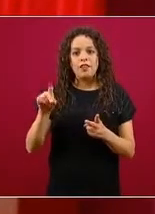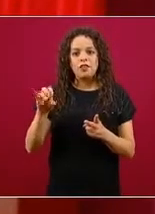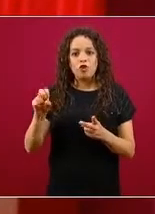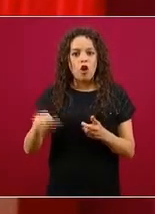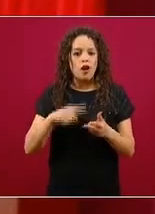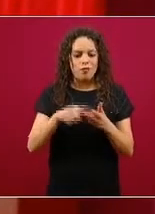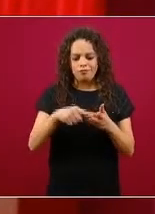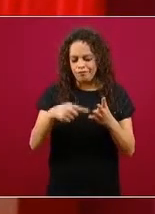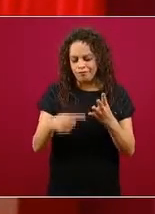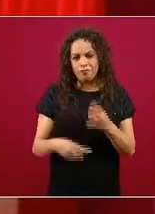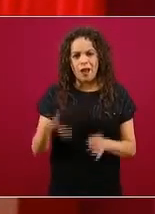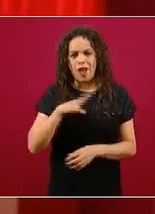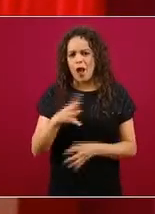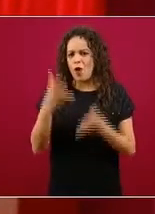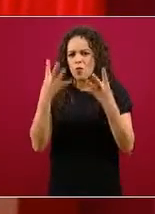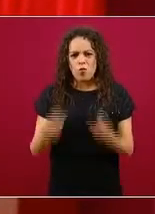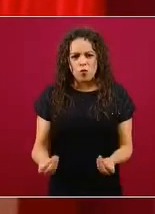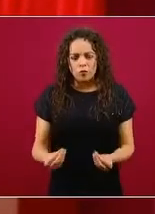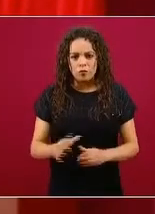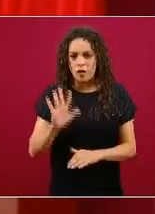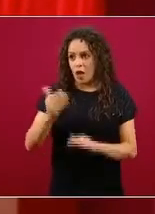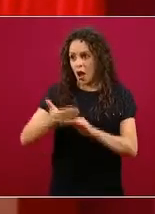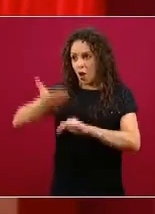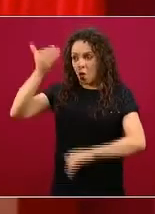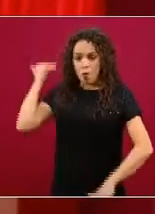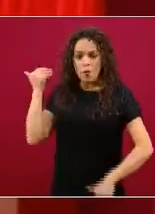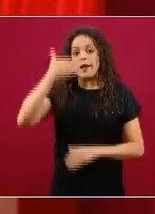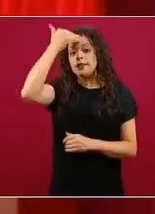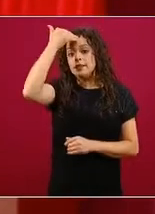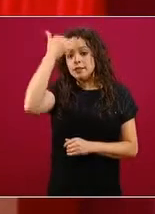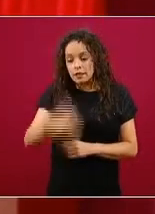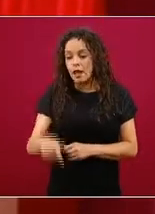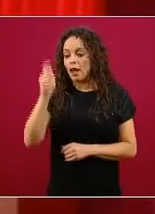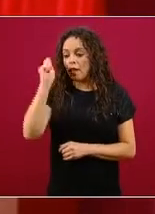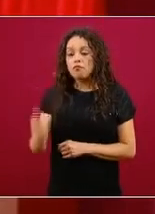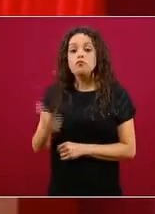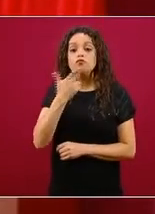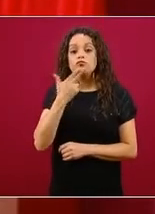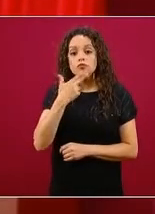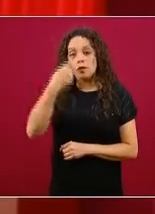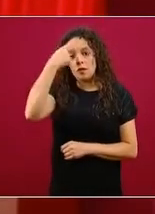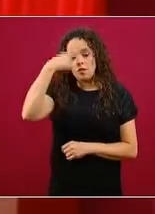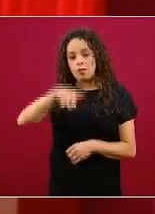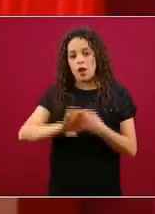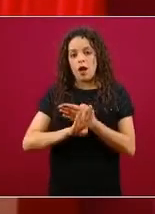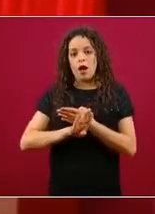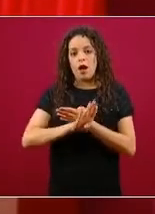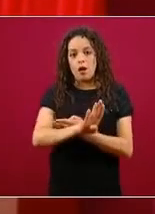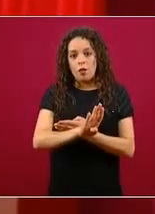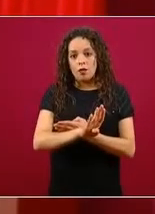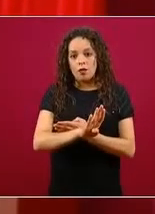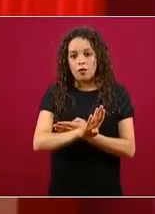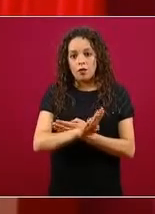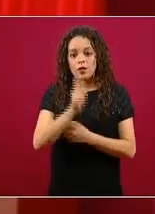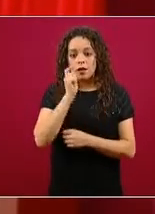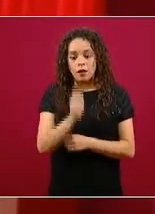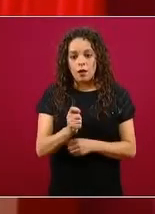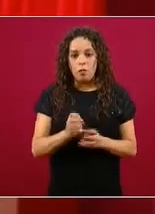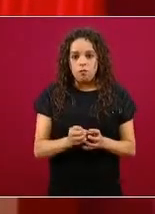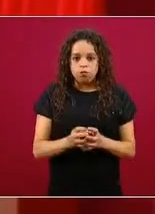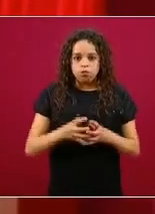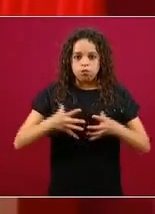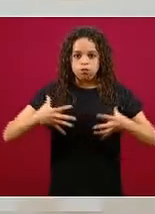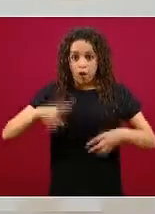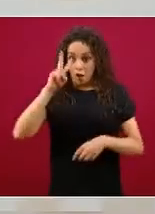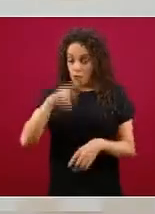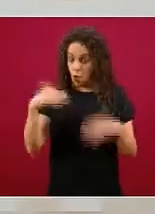desde hace mucho tiempo se conoce que tienen un efecto antiinflamatorio, son muy poderosos antiinflamatorios